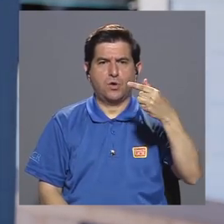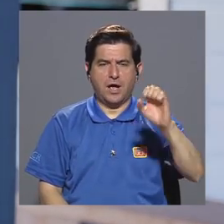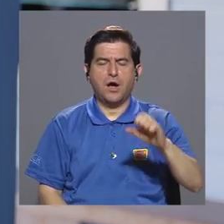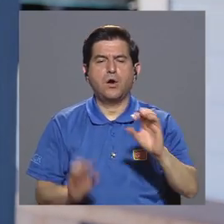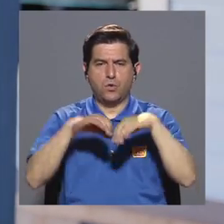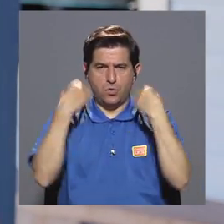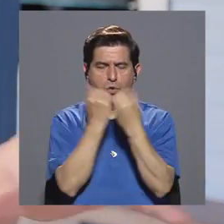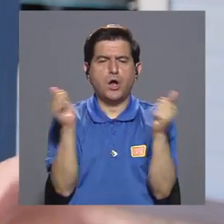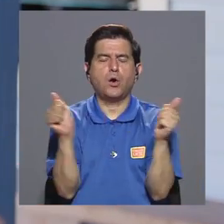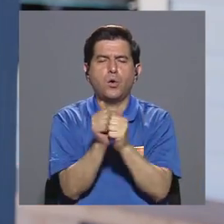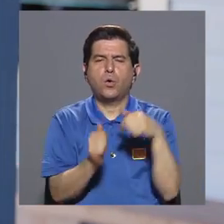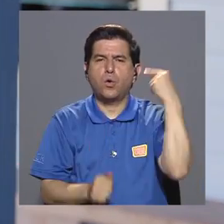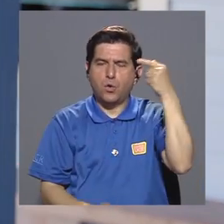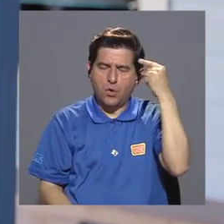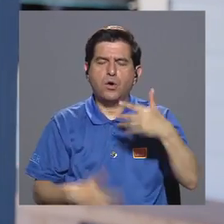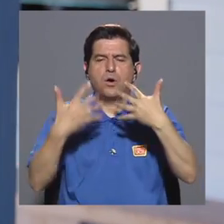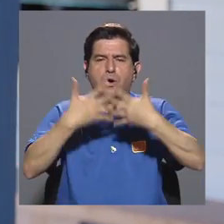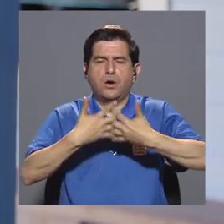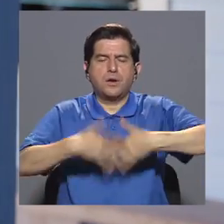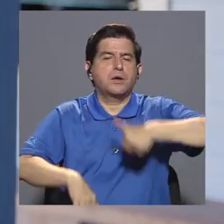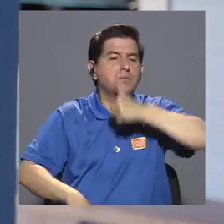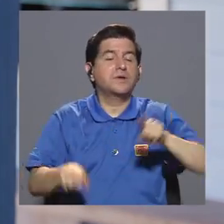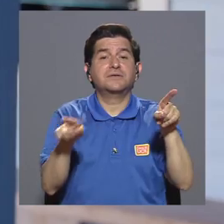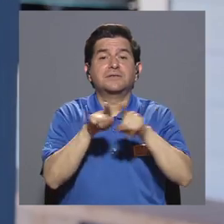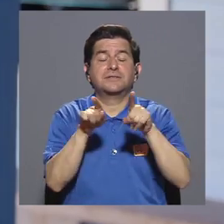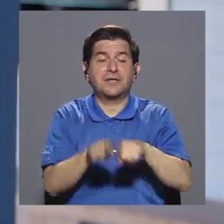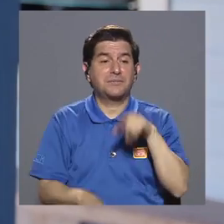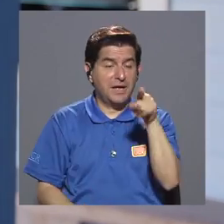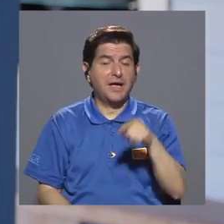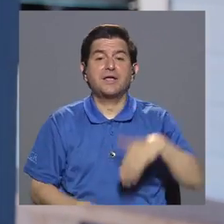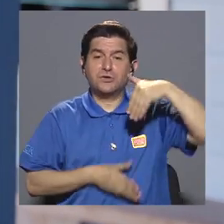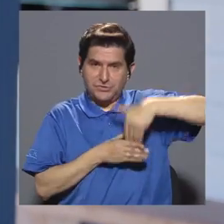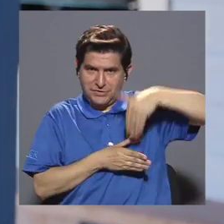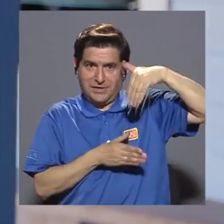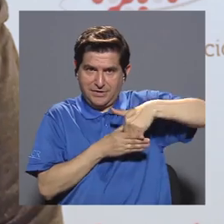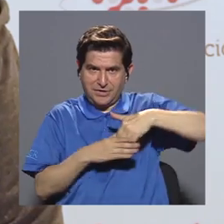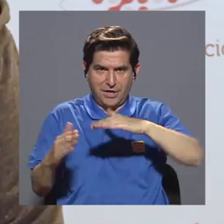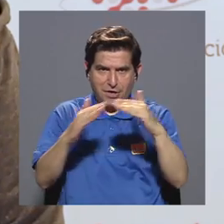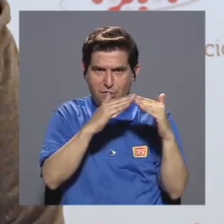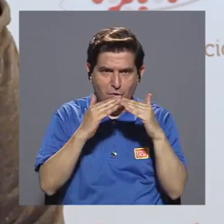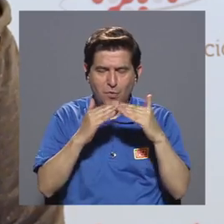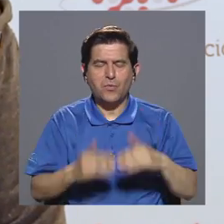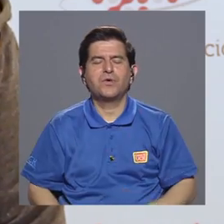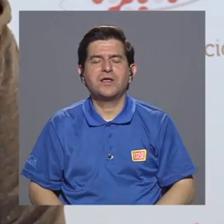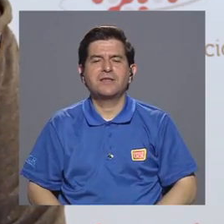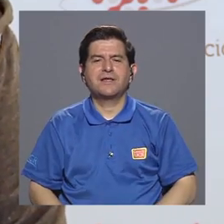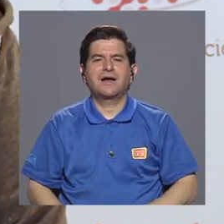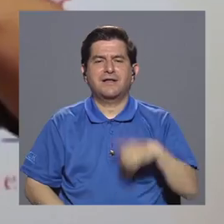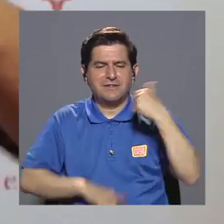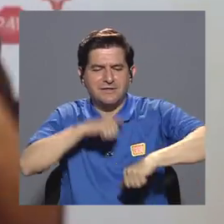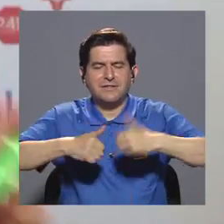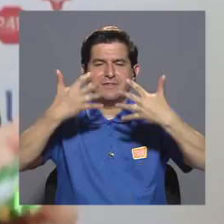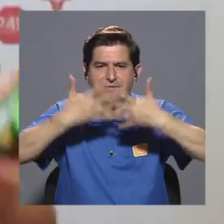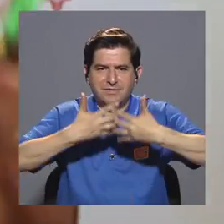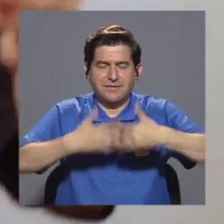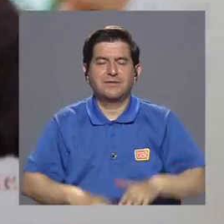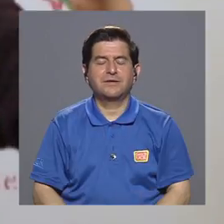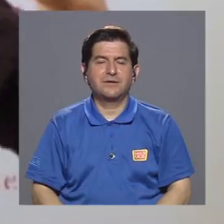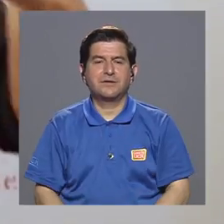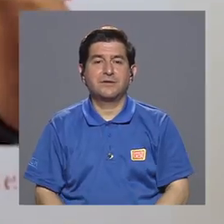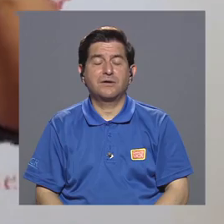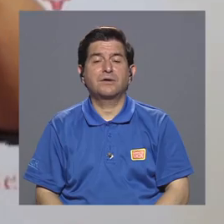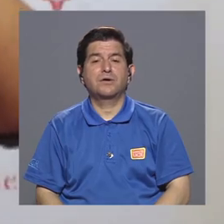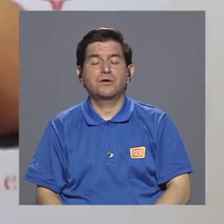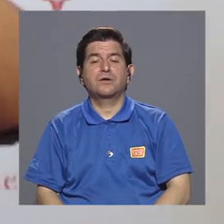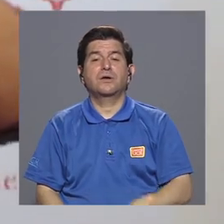a través del gobierno, a través de la empresa privada, sino también AUGE hacia el interior, la comunidad de los emprendedores. De acuerdo con